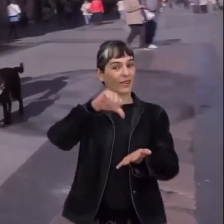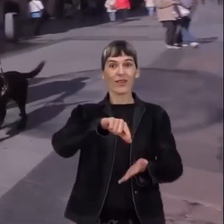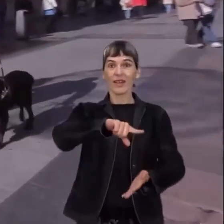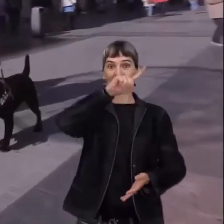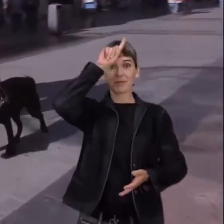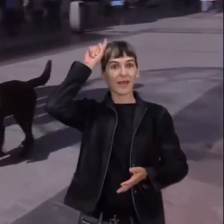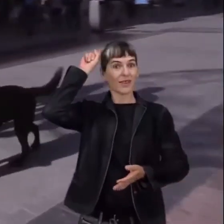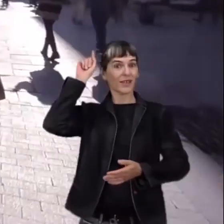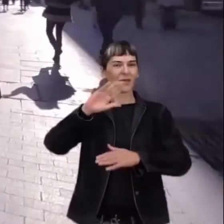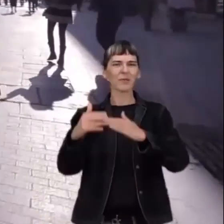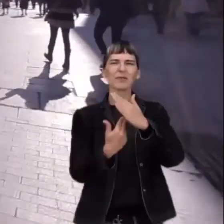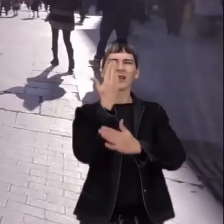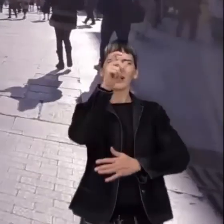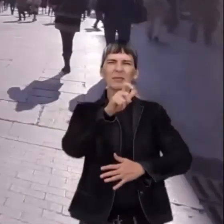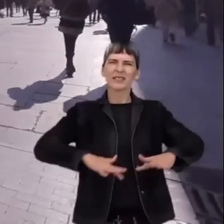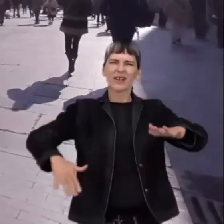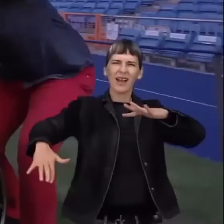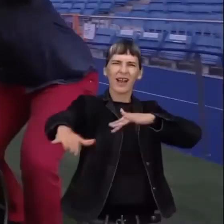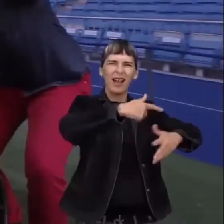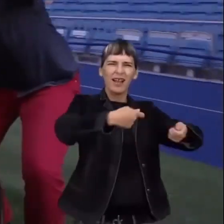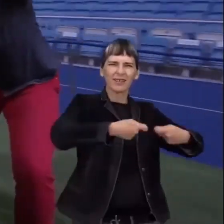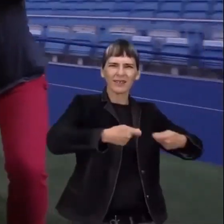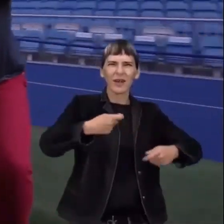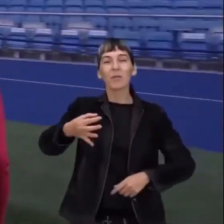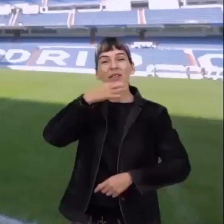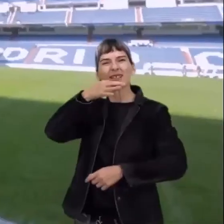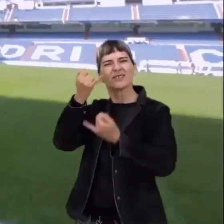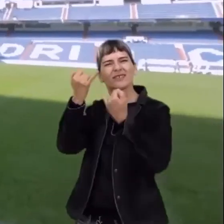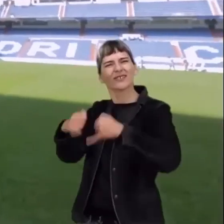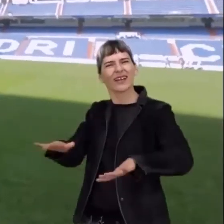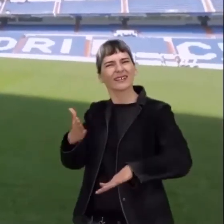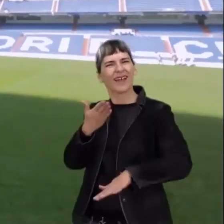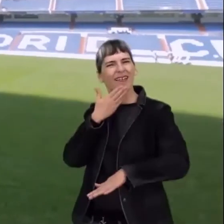el Madrid de las mañanas de compras el de las tardes de fiesta